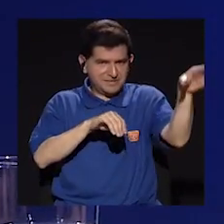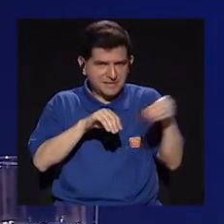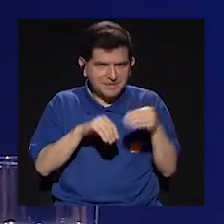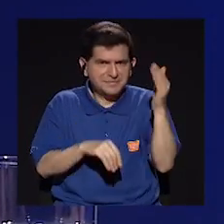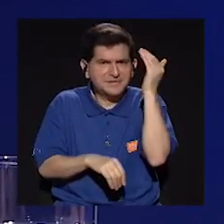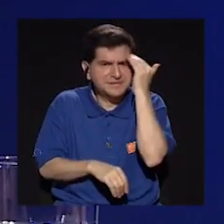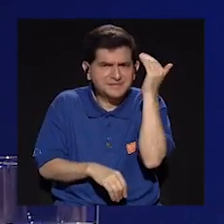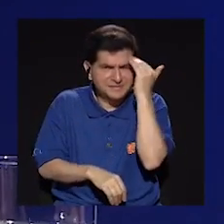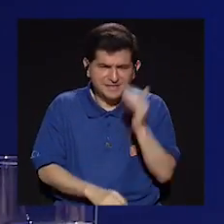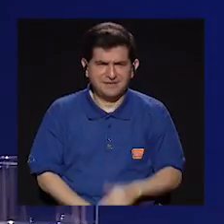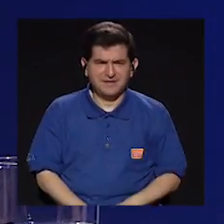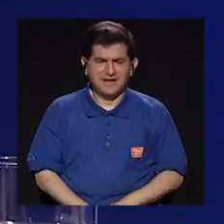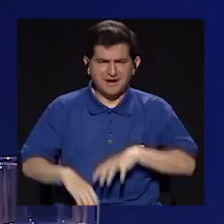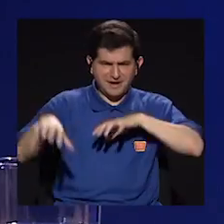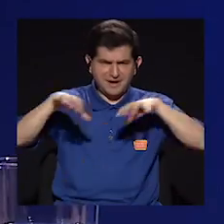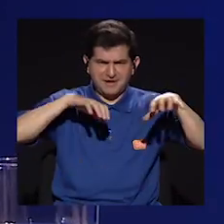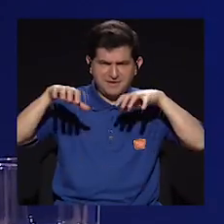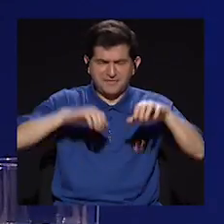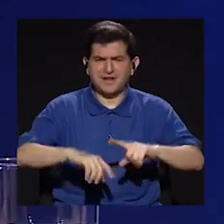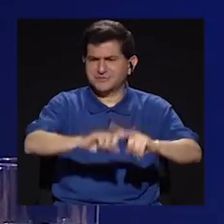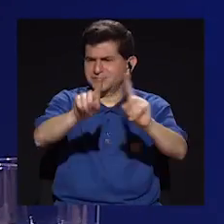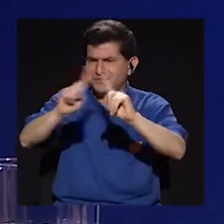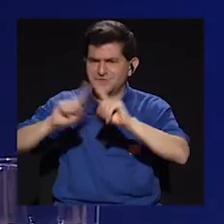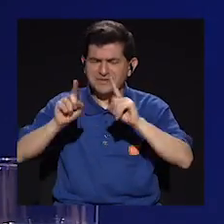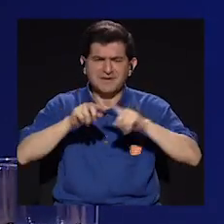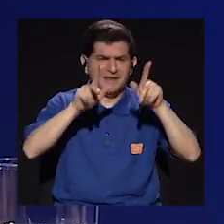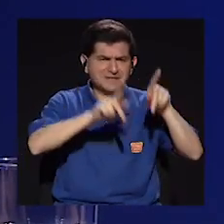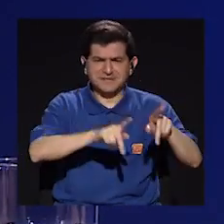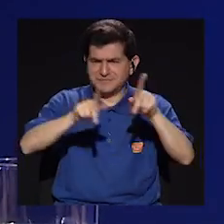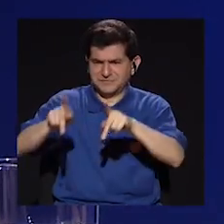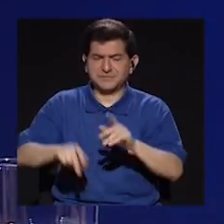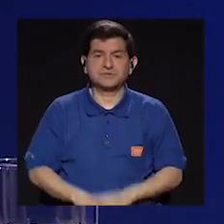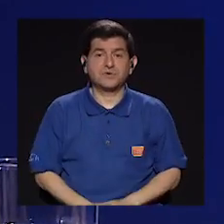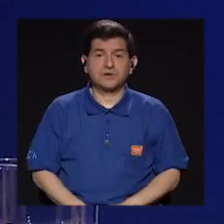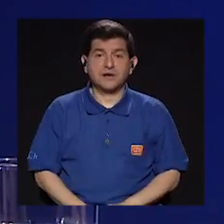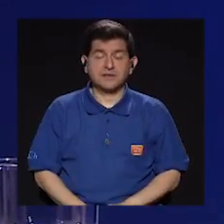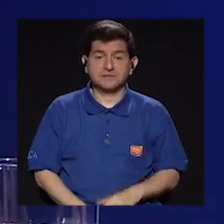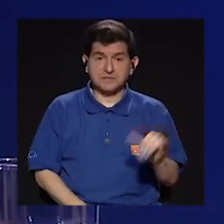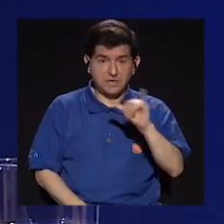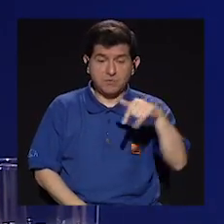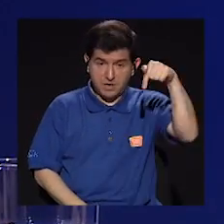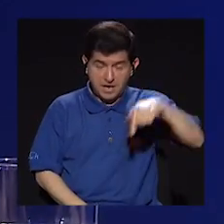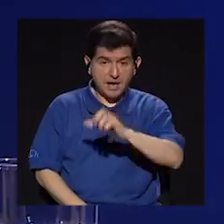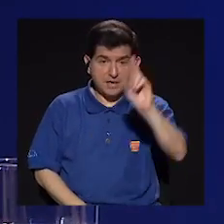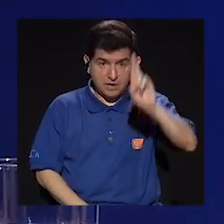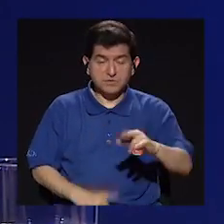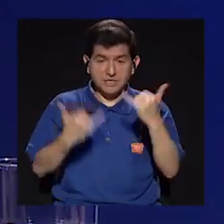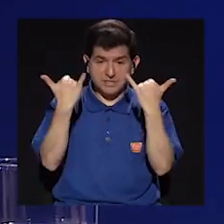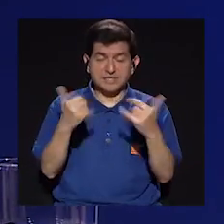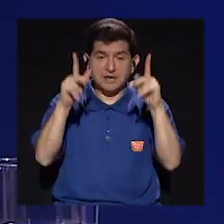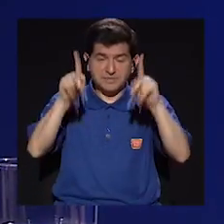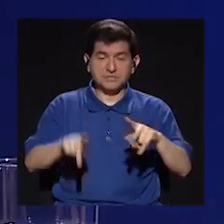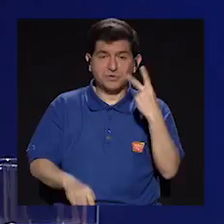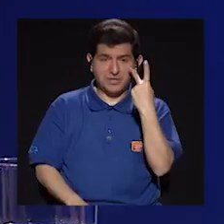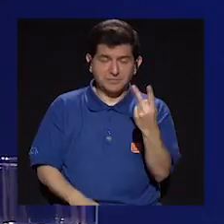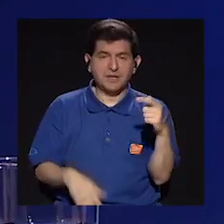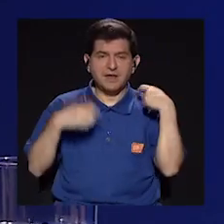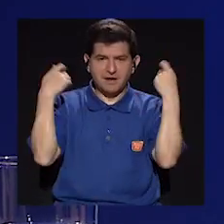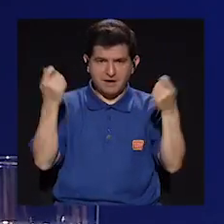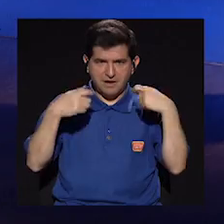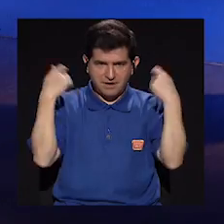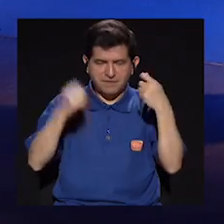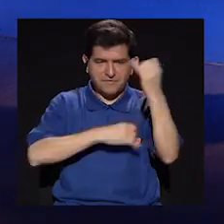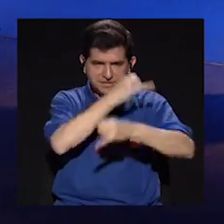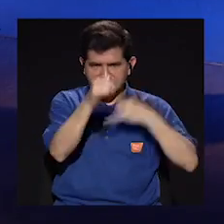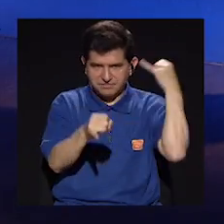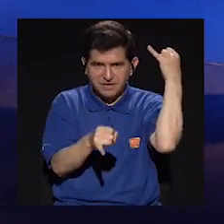además de eso, saber cuál ha sido la reacción de los distintos públicos, incluso el público costarricense que la pudo ver en el